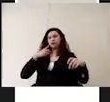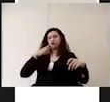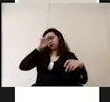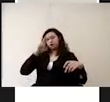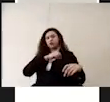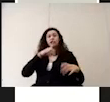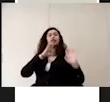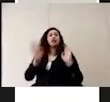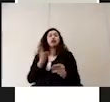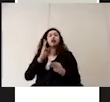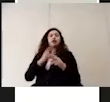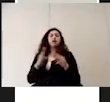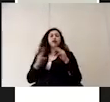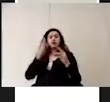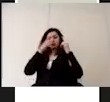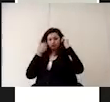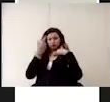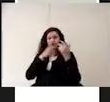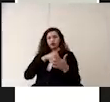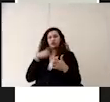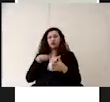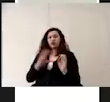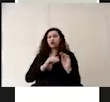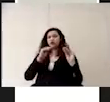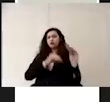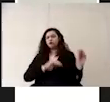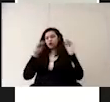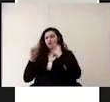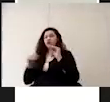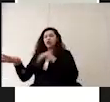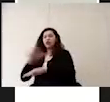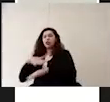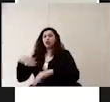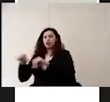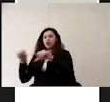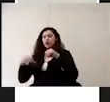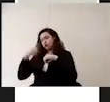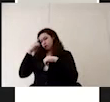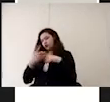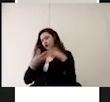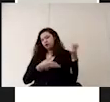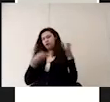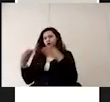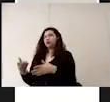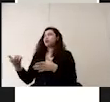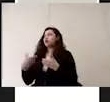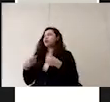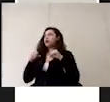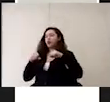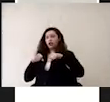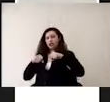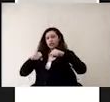materiales son consultados se deben colocar en un área designada para ello ya sea carrito o